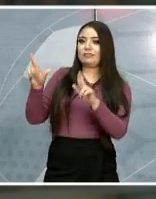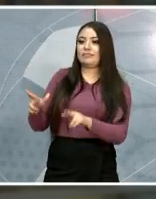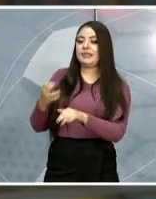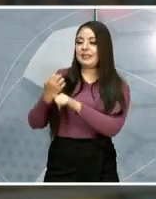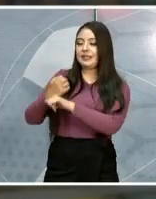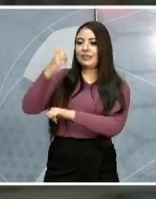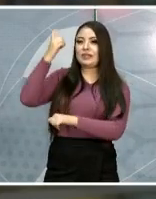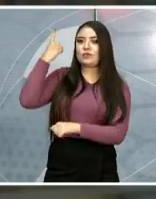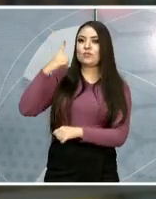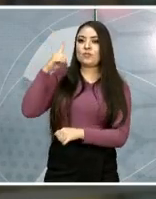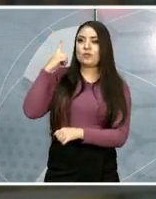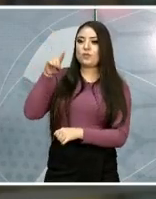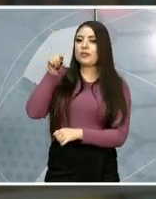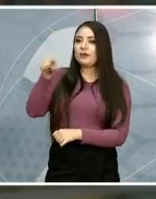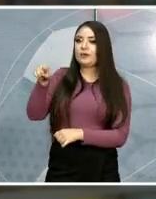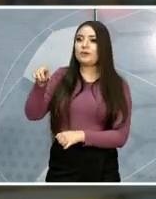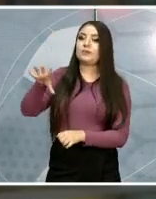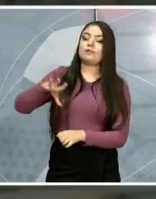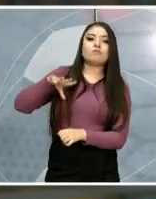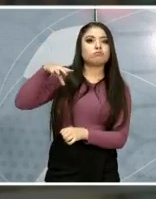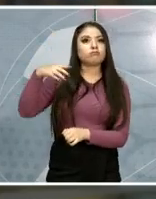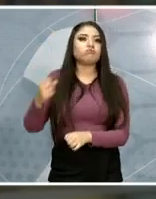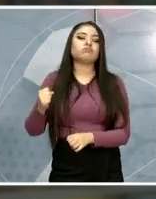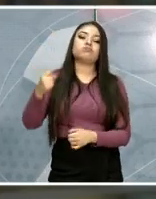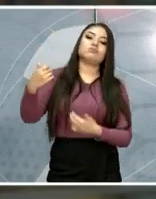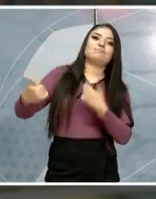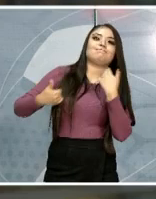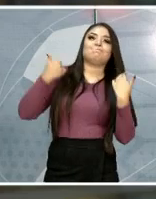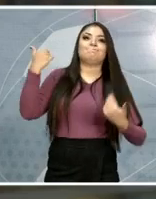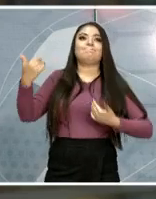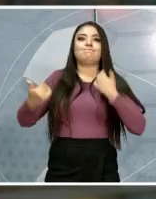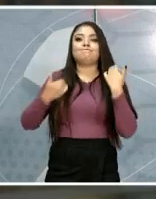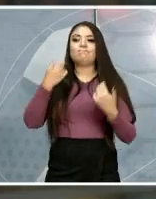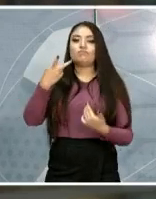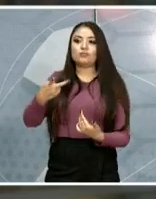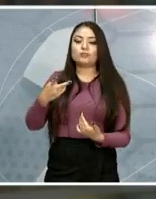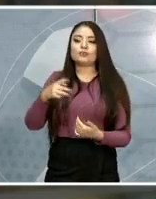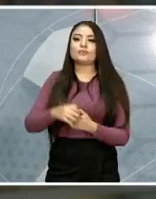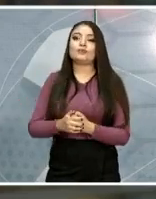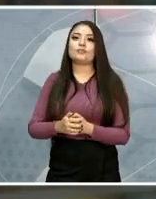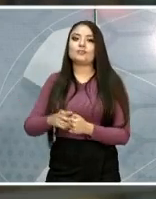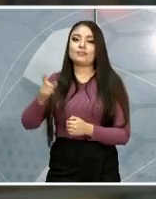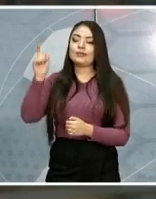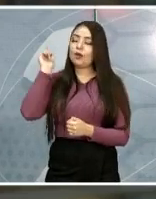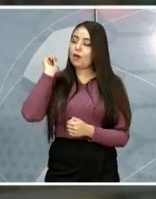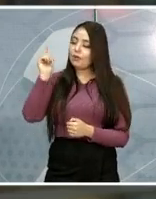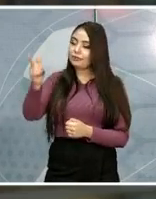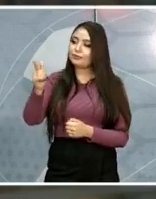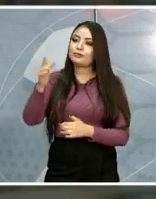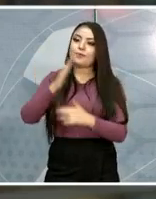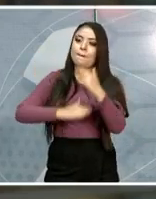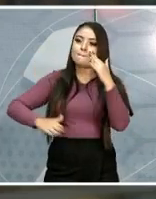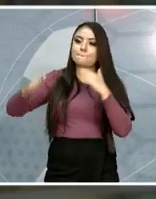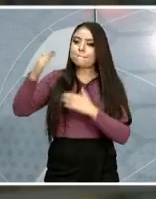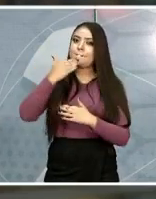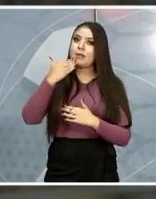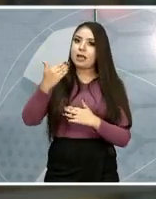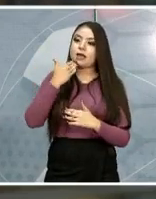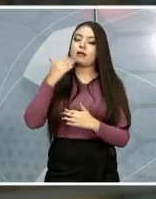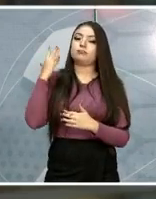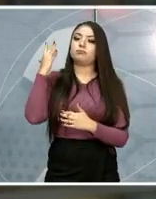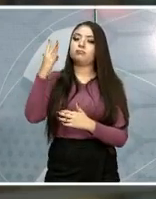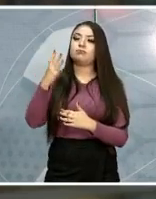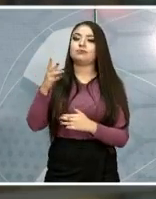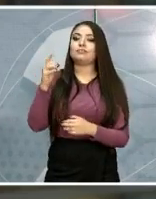esta actitud, este aplomo, estas ganas, y seguramente te va a ir excelente. Y pues te deseamos todo el